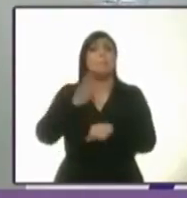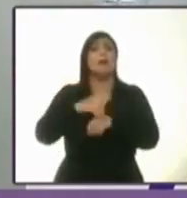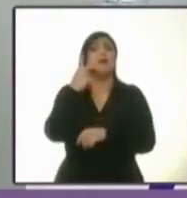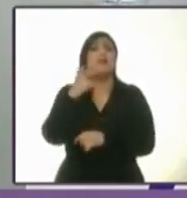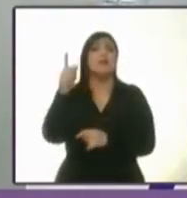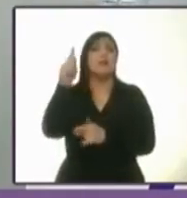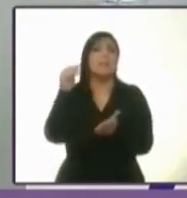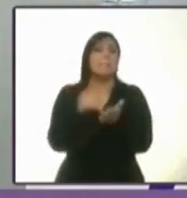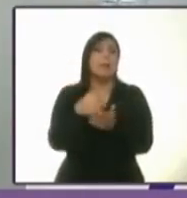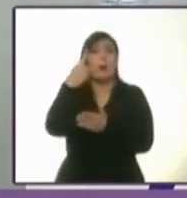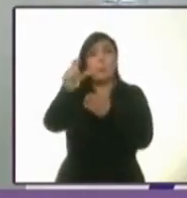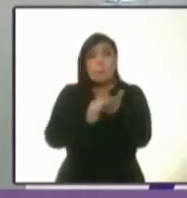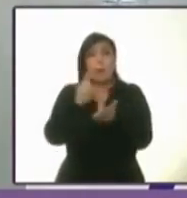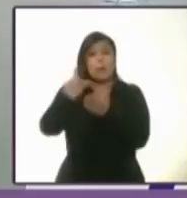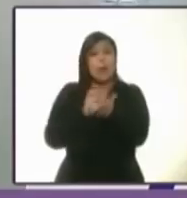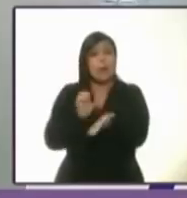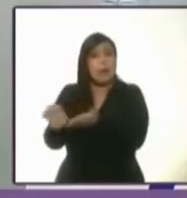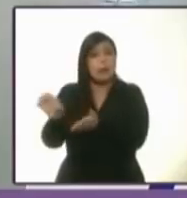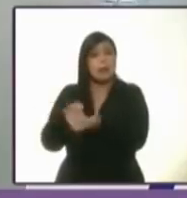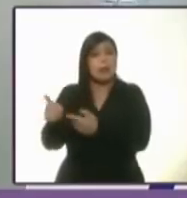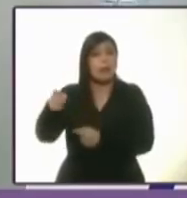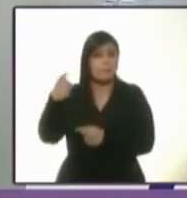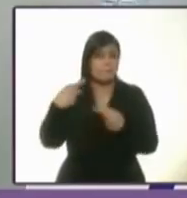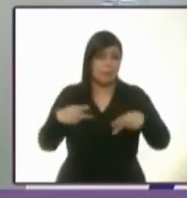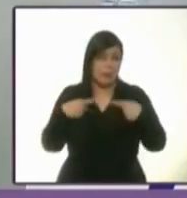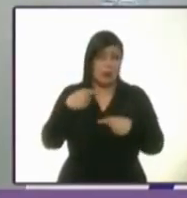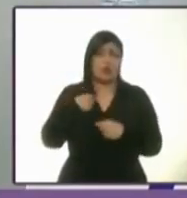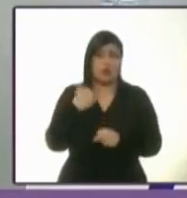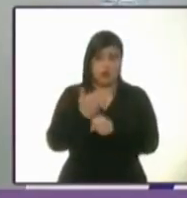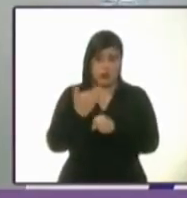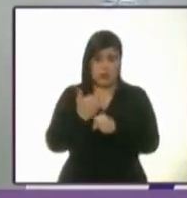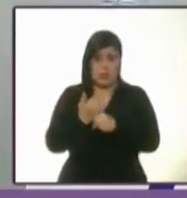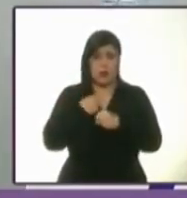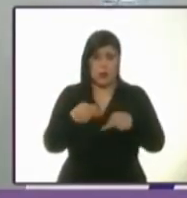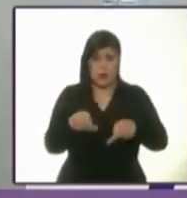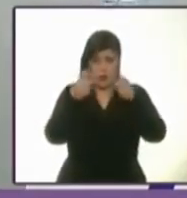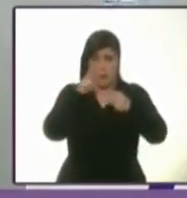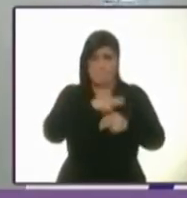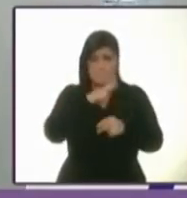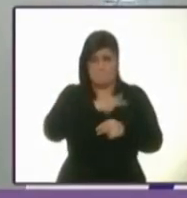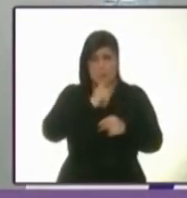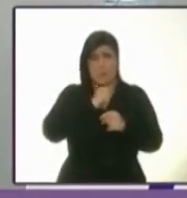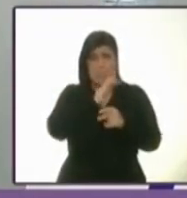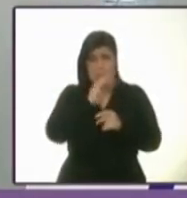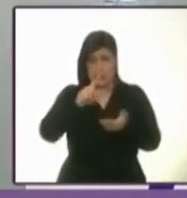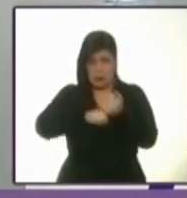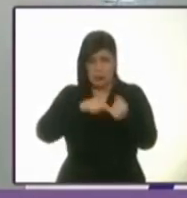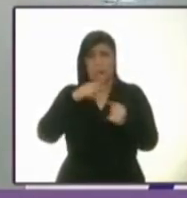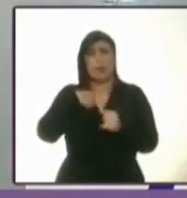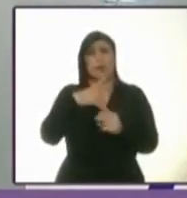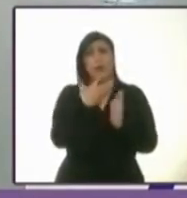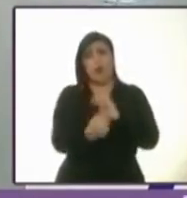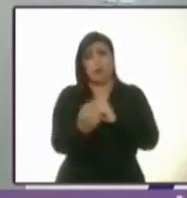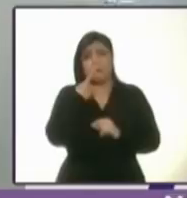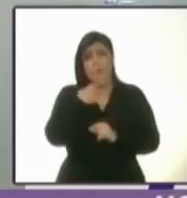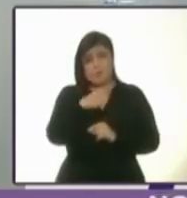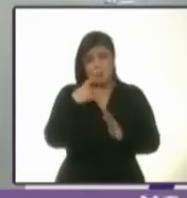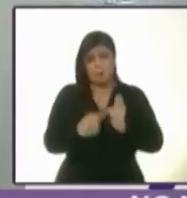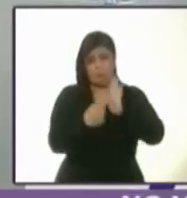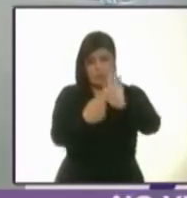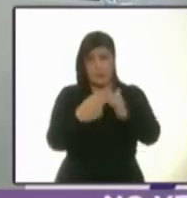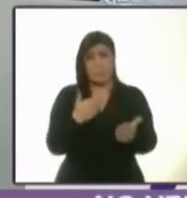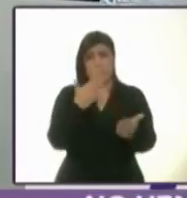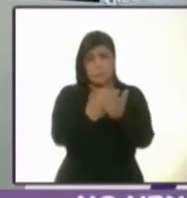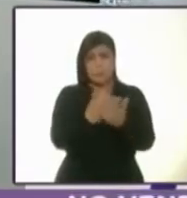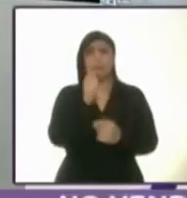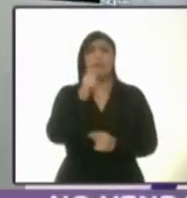mil pesos mensuales. En este momento estoy subiendo a mis redes sociales copia de la denuncia presentada, así como